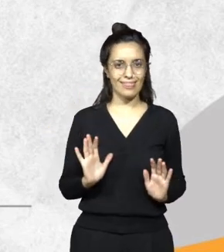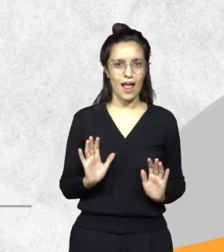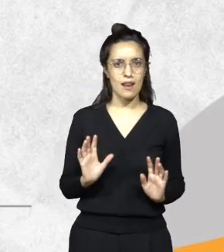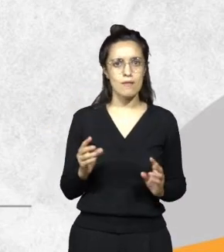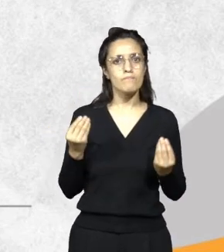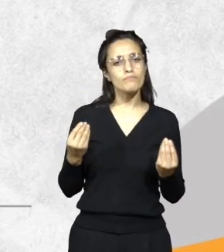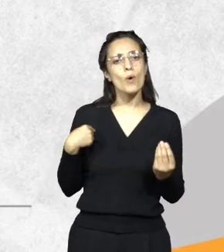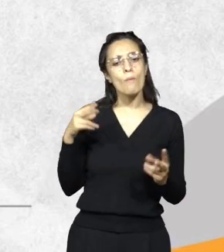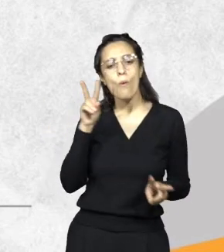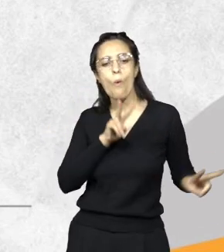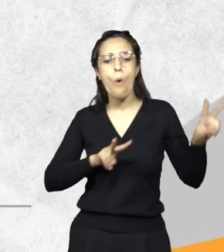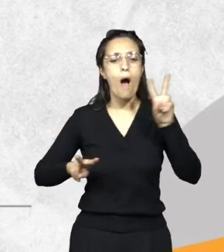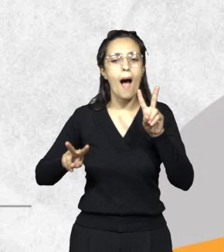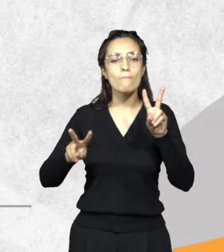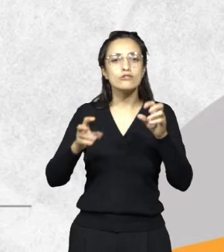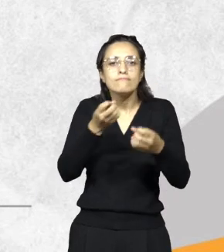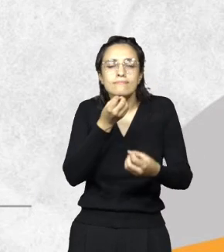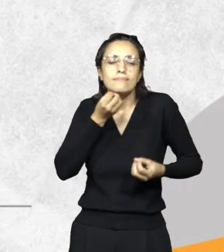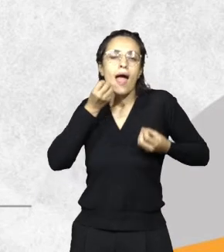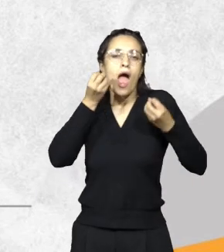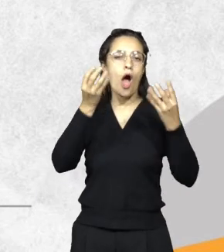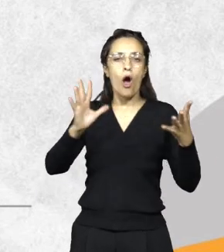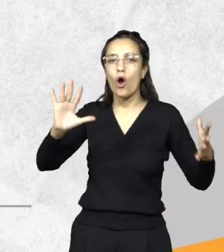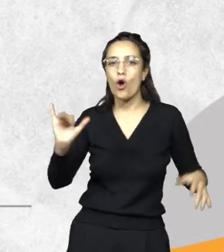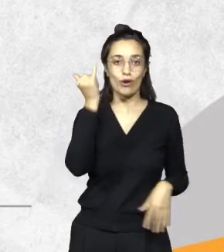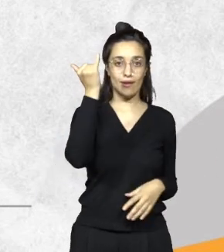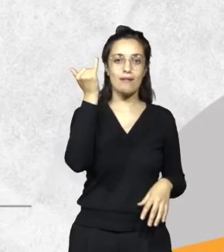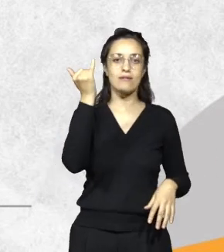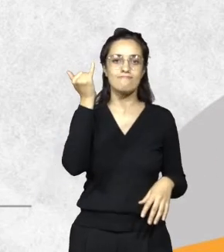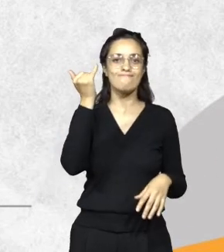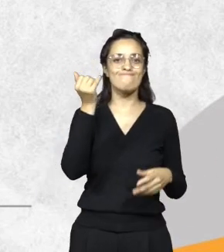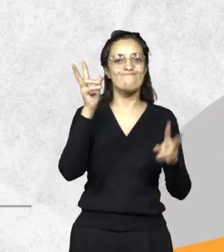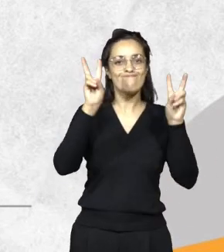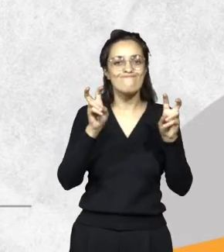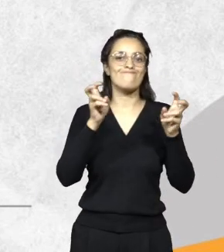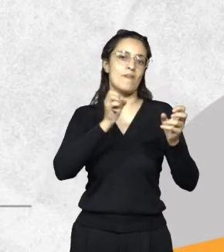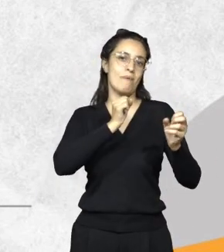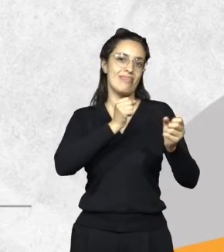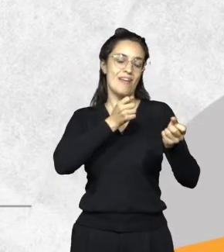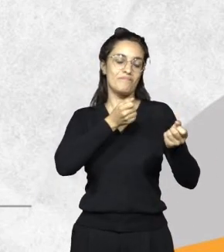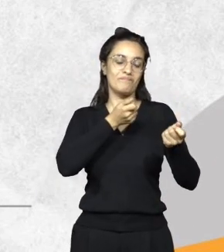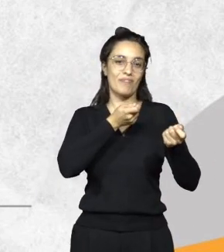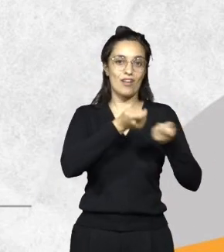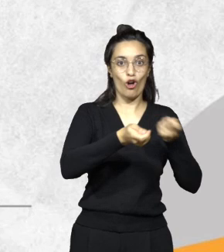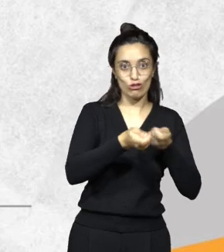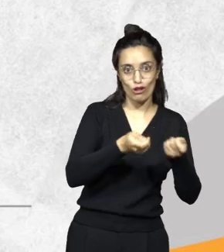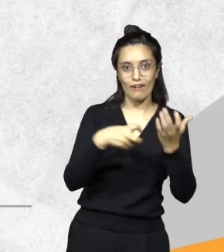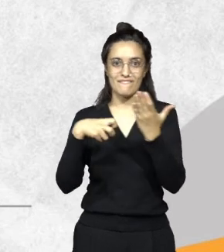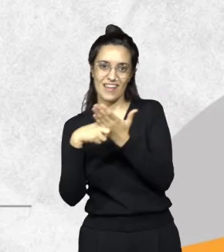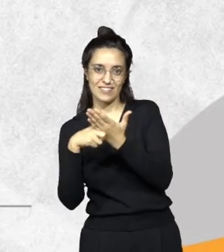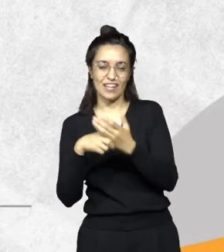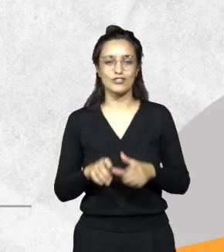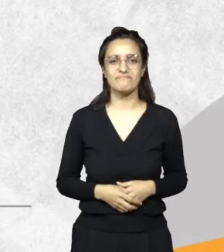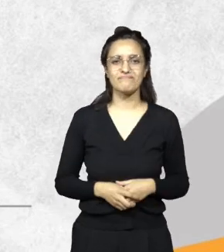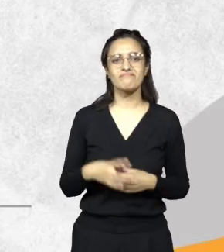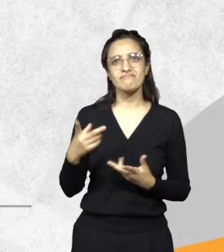máximo la función de control y fiscalización. Y se me vinieron a la cabeza los vínculos. Digo, los vínculos son